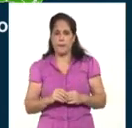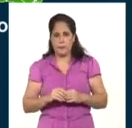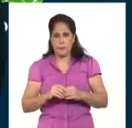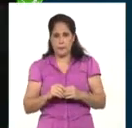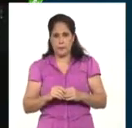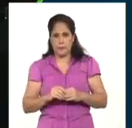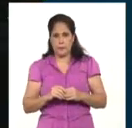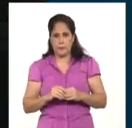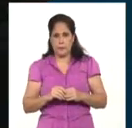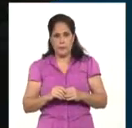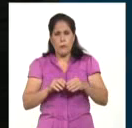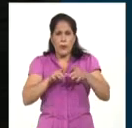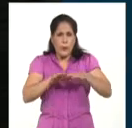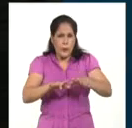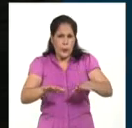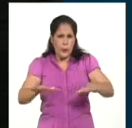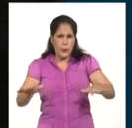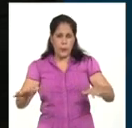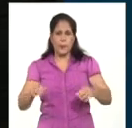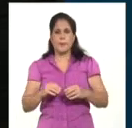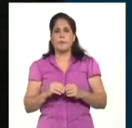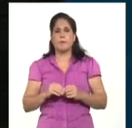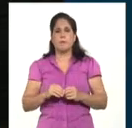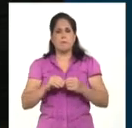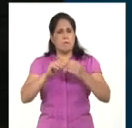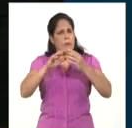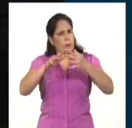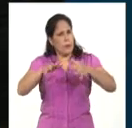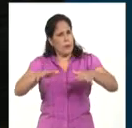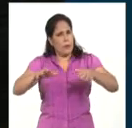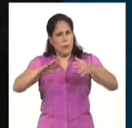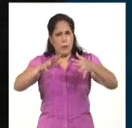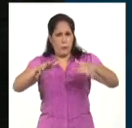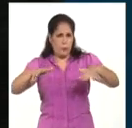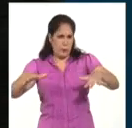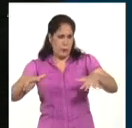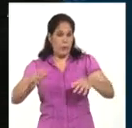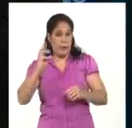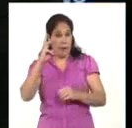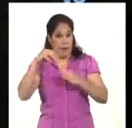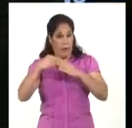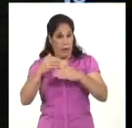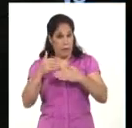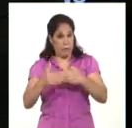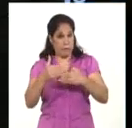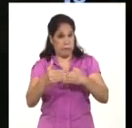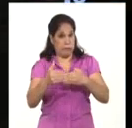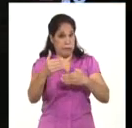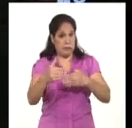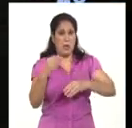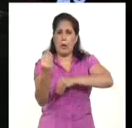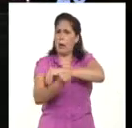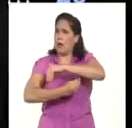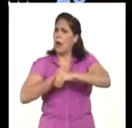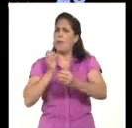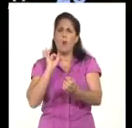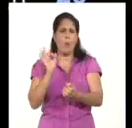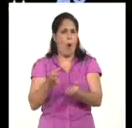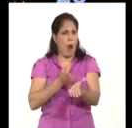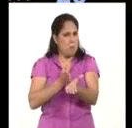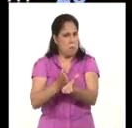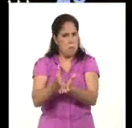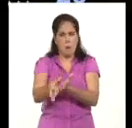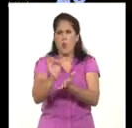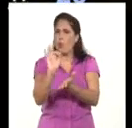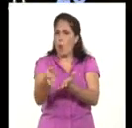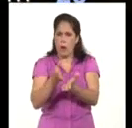y en el resto de nuestros litorales la mar estará tranquila. Para los próximos tres días se pronostica poca variación en las condiciones del tiempo,